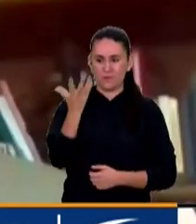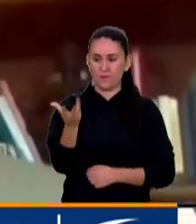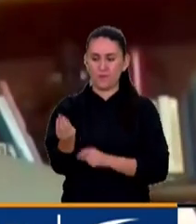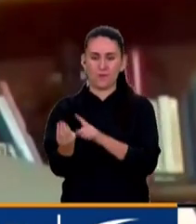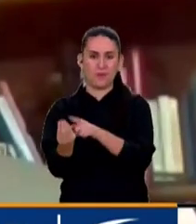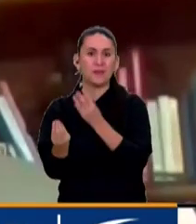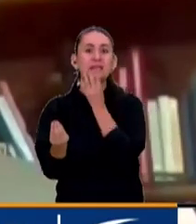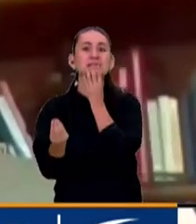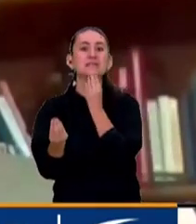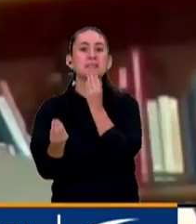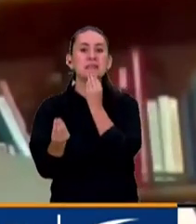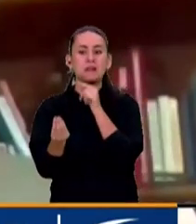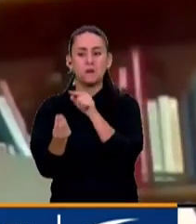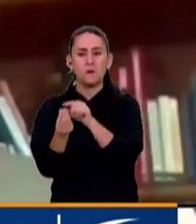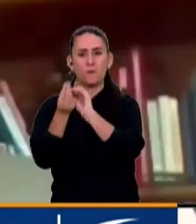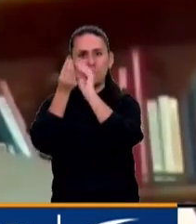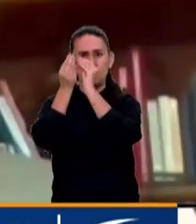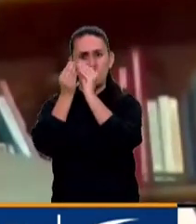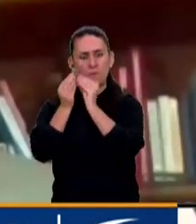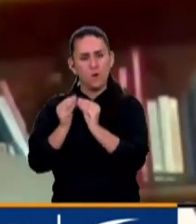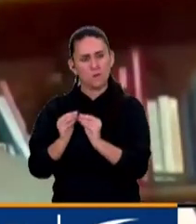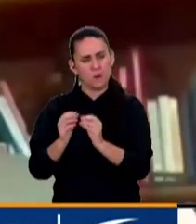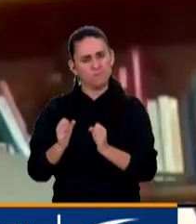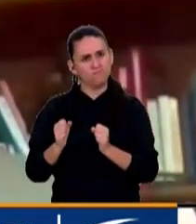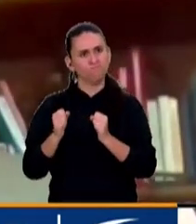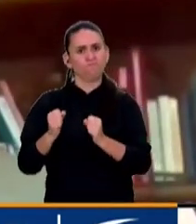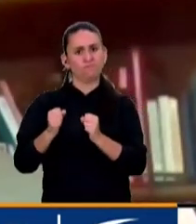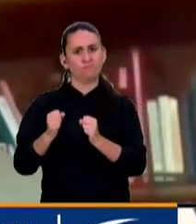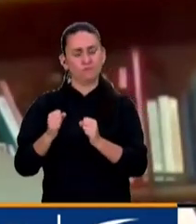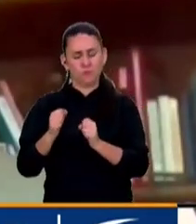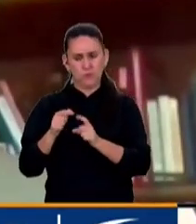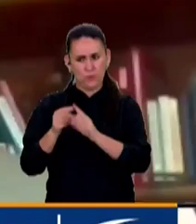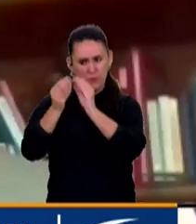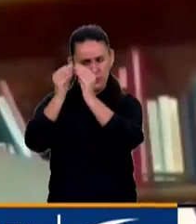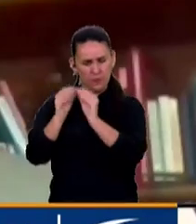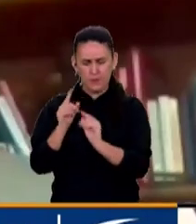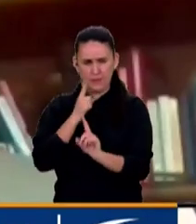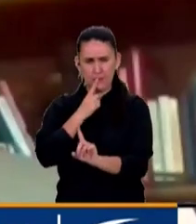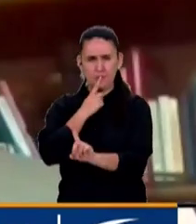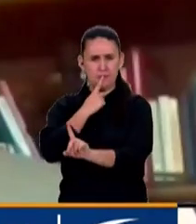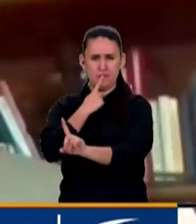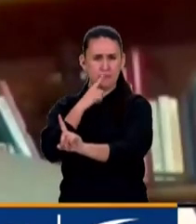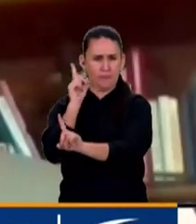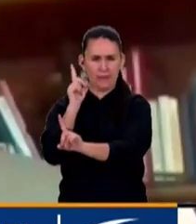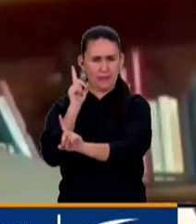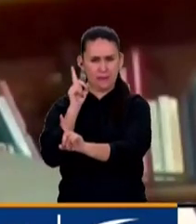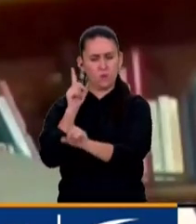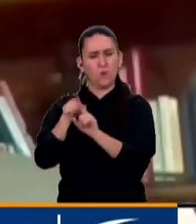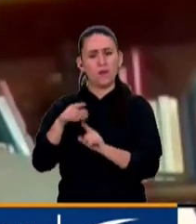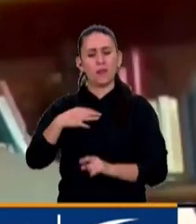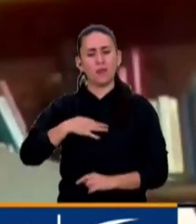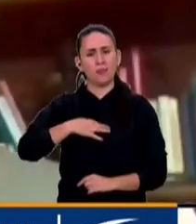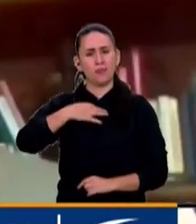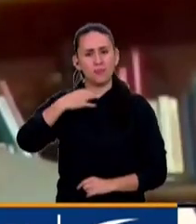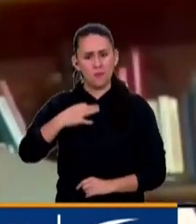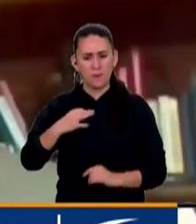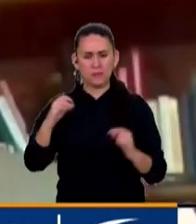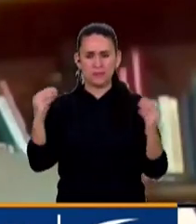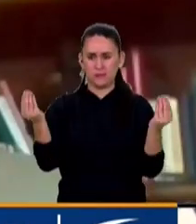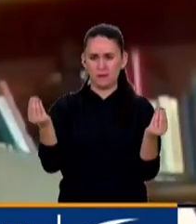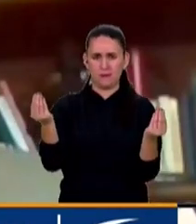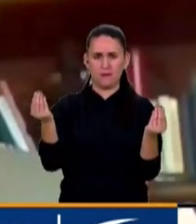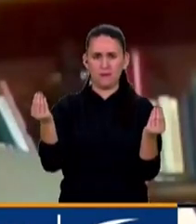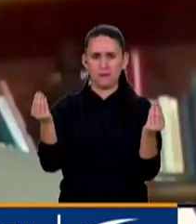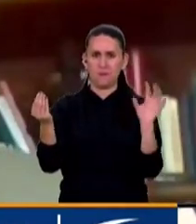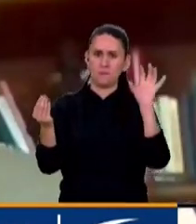reaccionado en una forma que no es usual en el marco general de la diplomacia entre dos